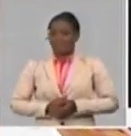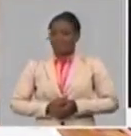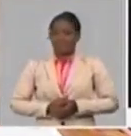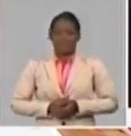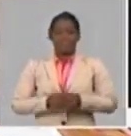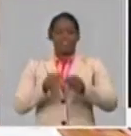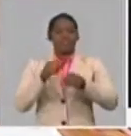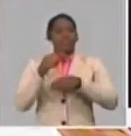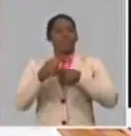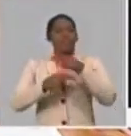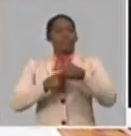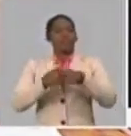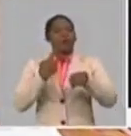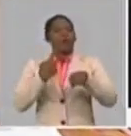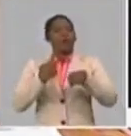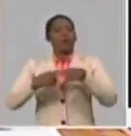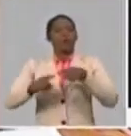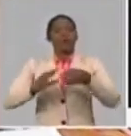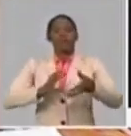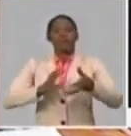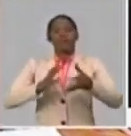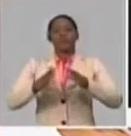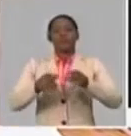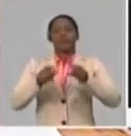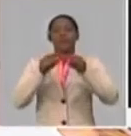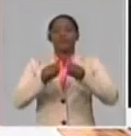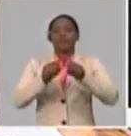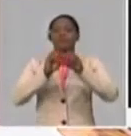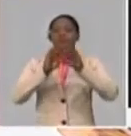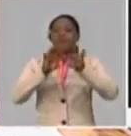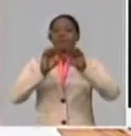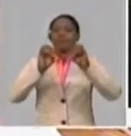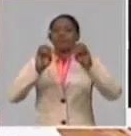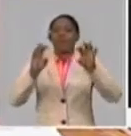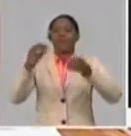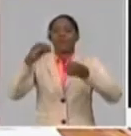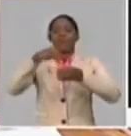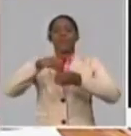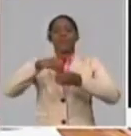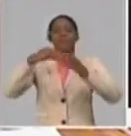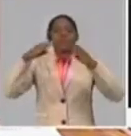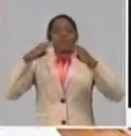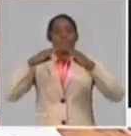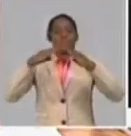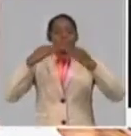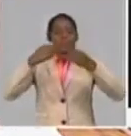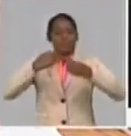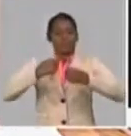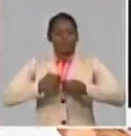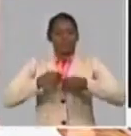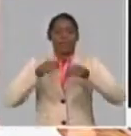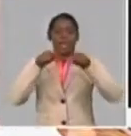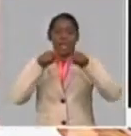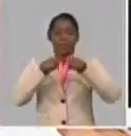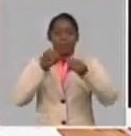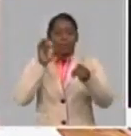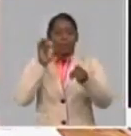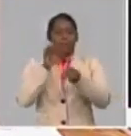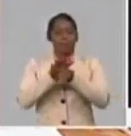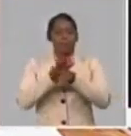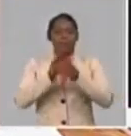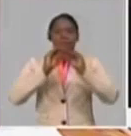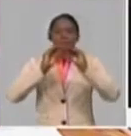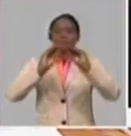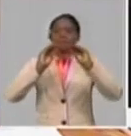celebración entonces se trasladará a los hogares como escenario principal, promoviendo desde allí iniciativas que